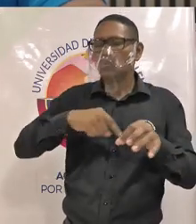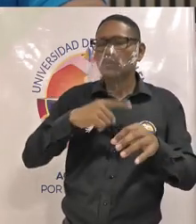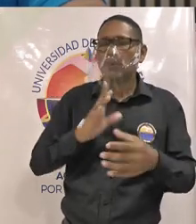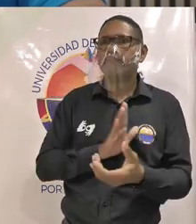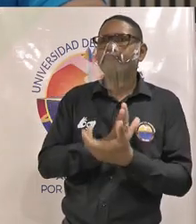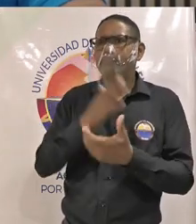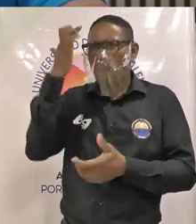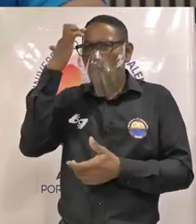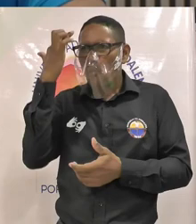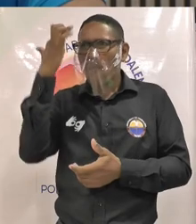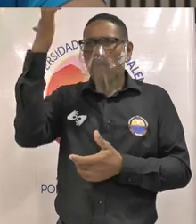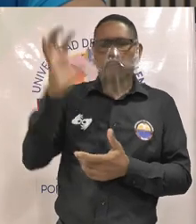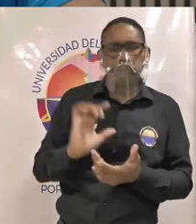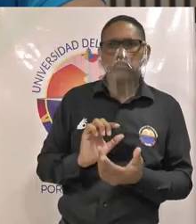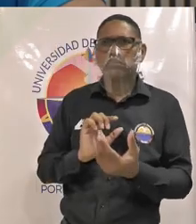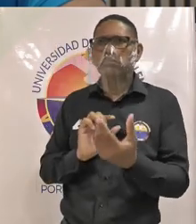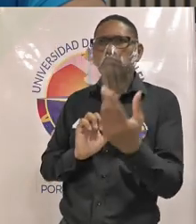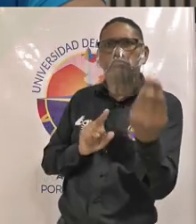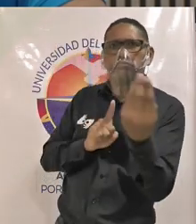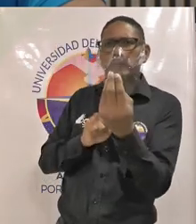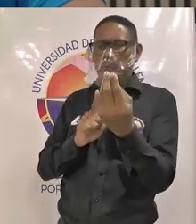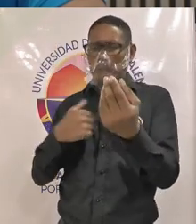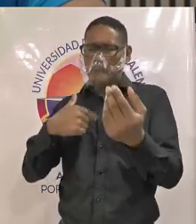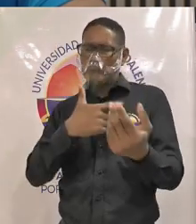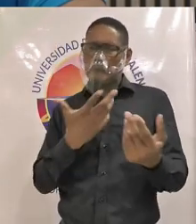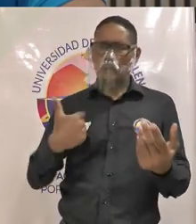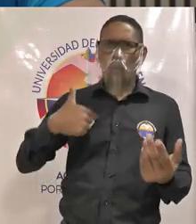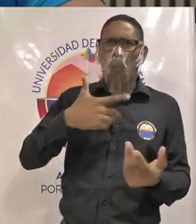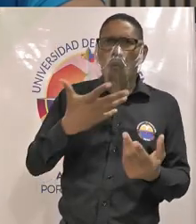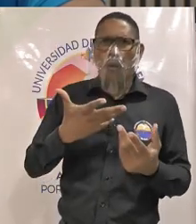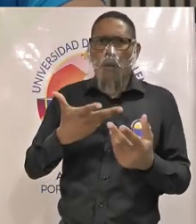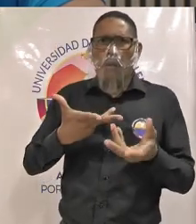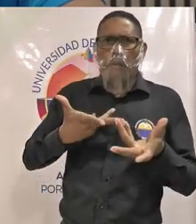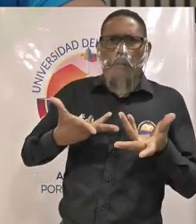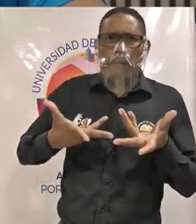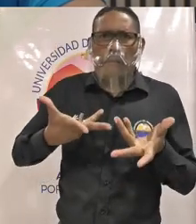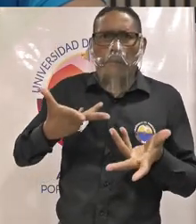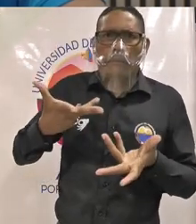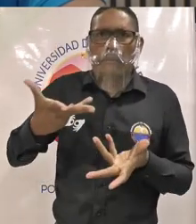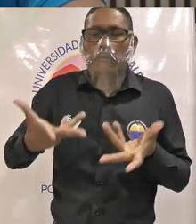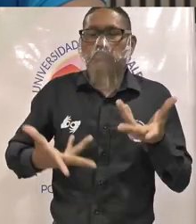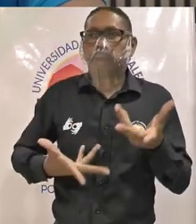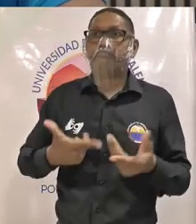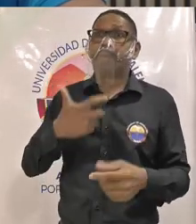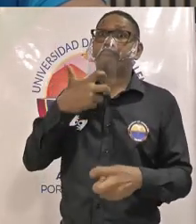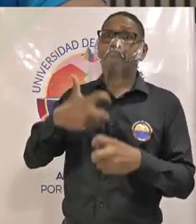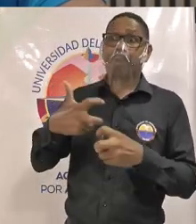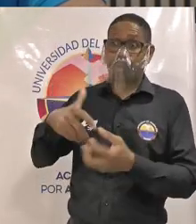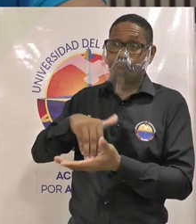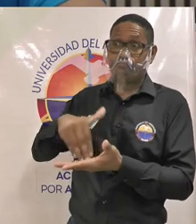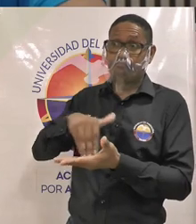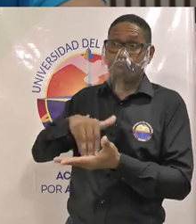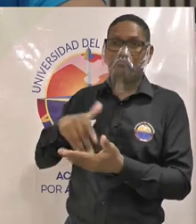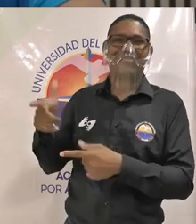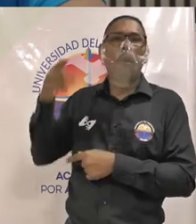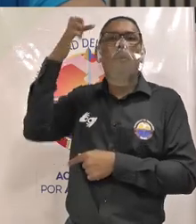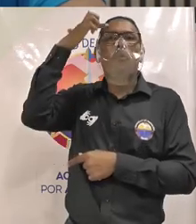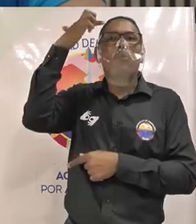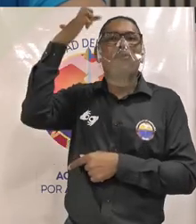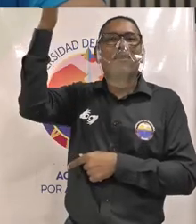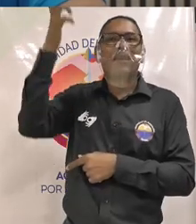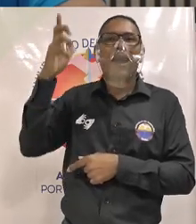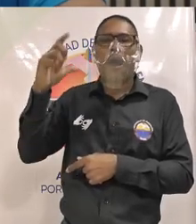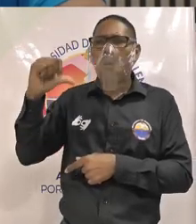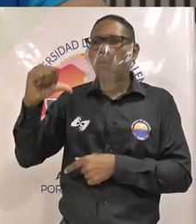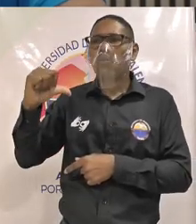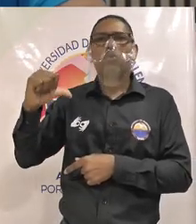y encontrarnos con estas falencias que hoy tienen pues valga la redundancia los profesionales que no contaron con la capacidad